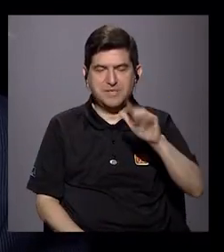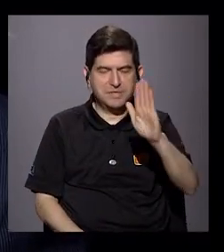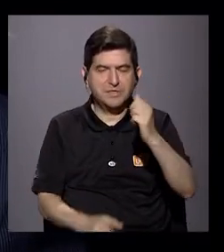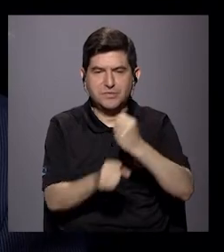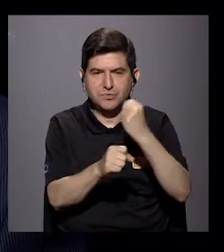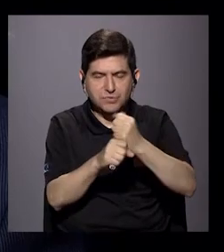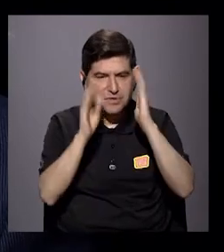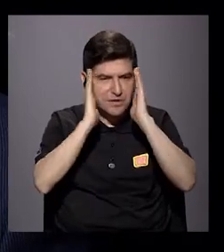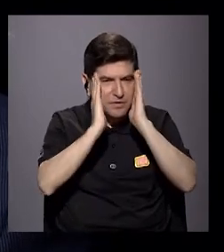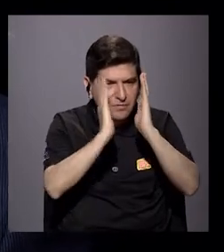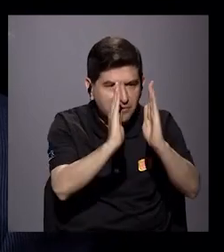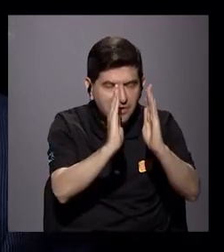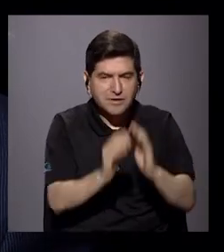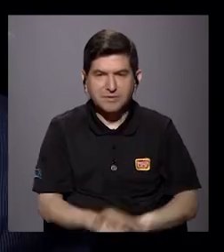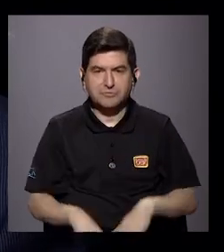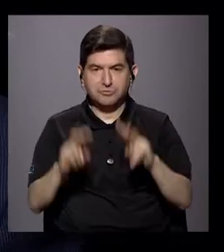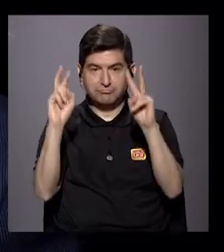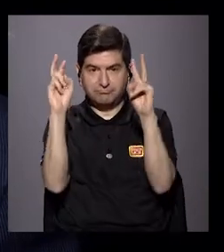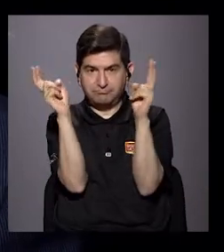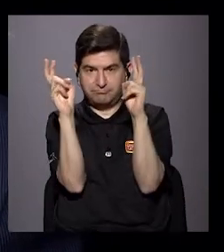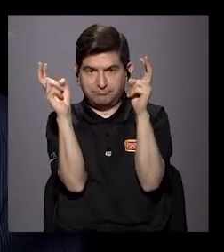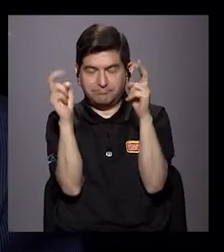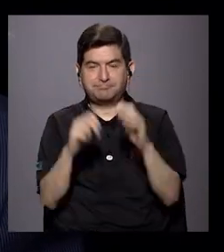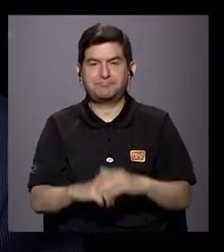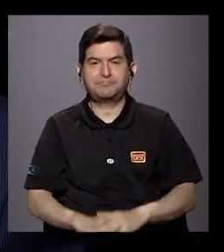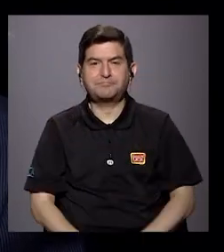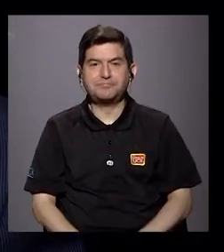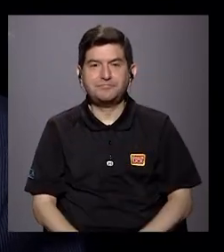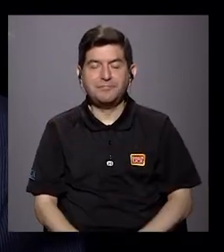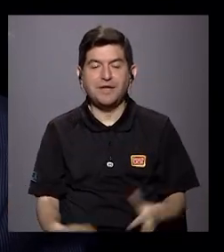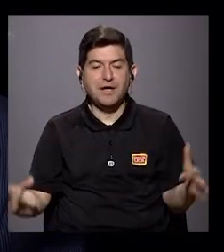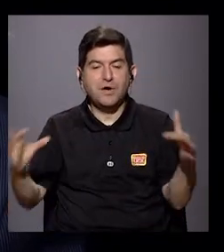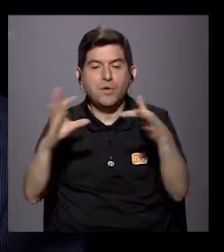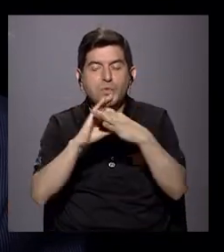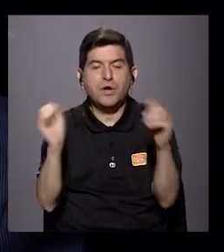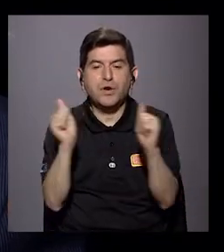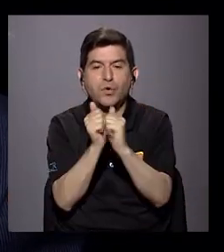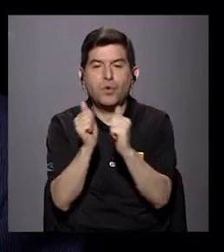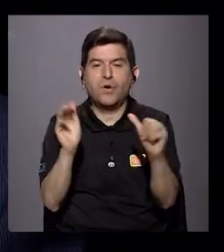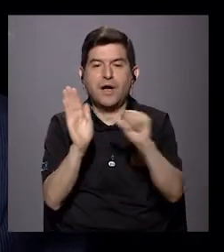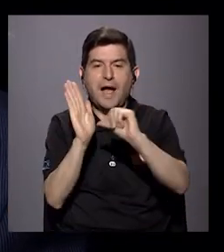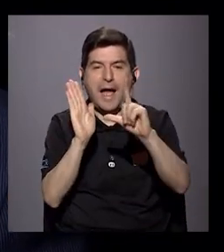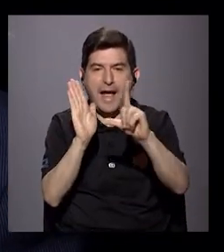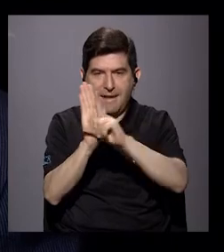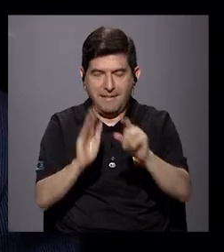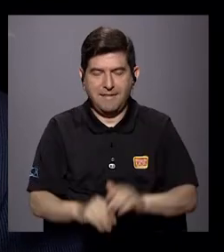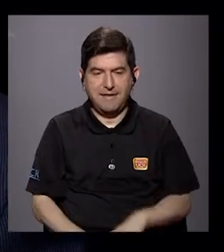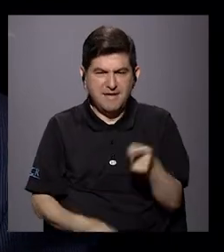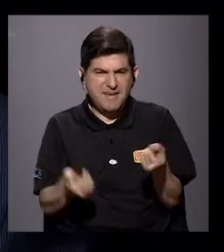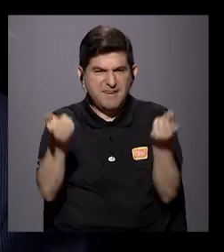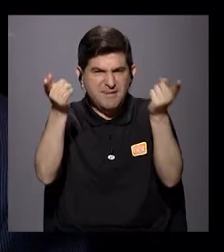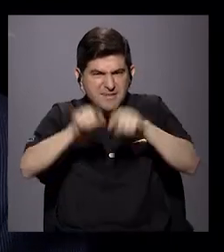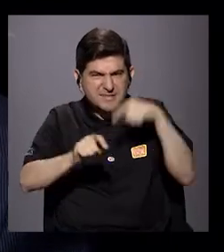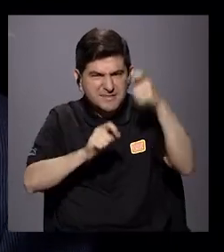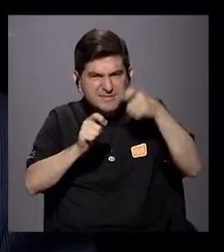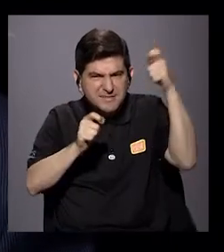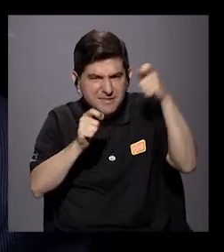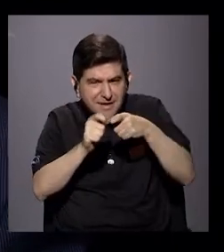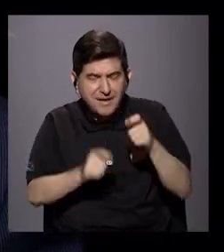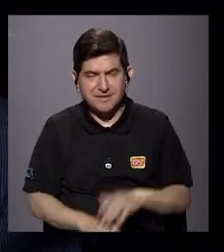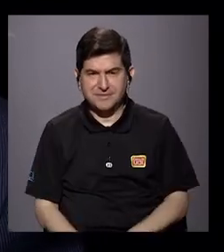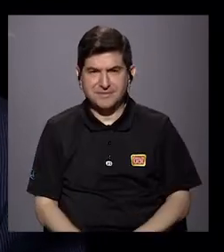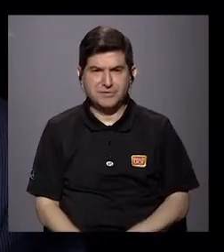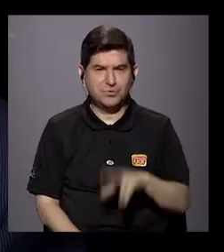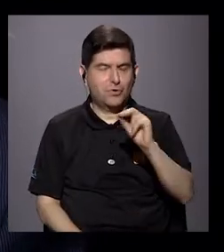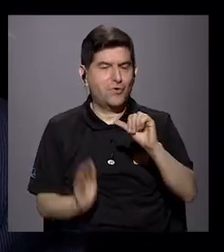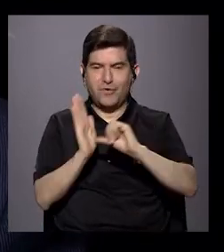concentradas sobre todo en el tema de la articulación con la Asamblea Legislativa. En estos casos particularmente no es